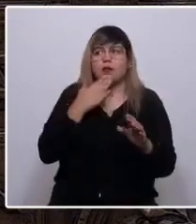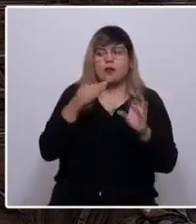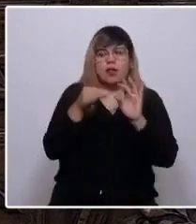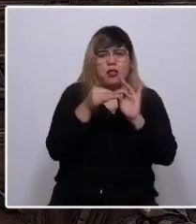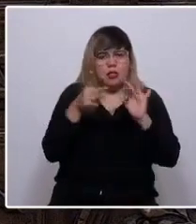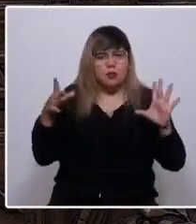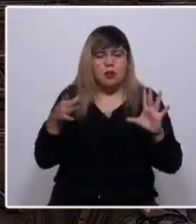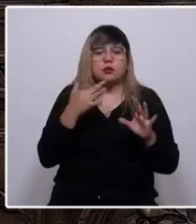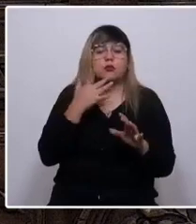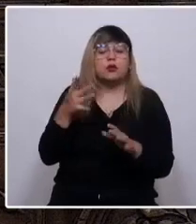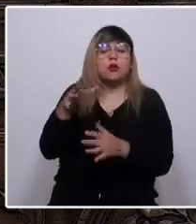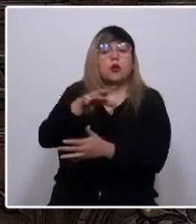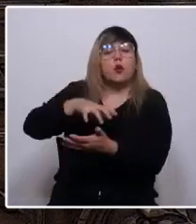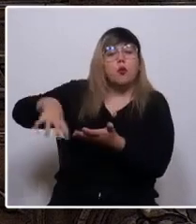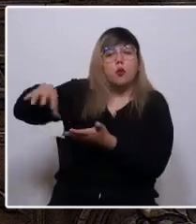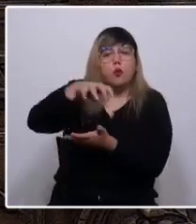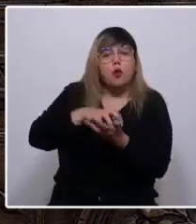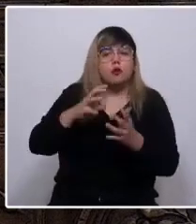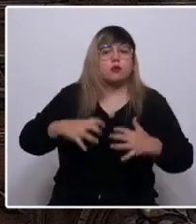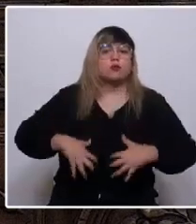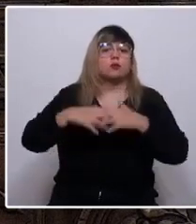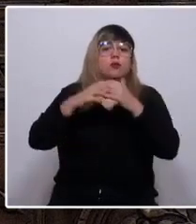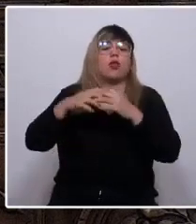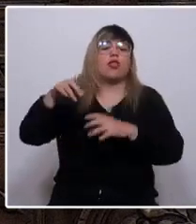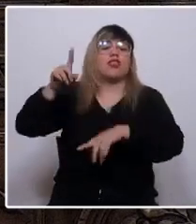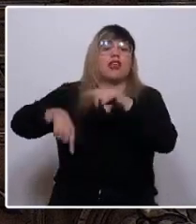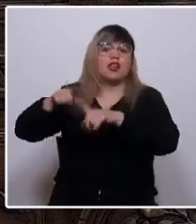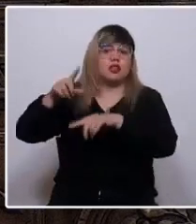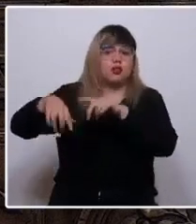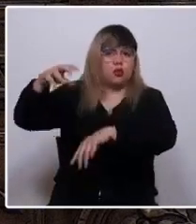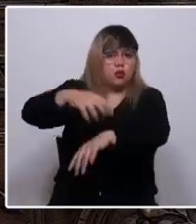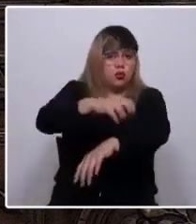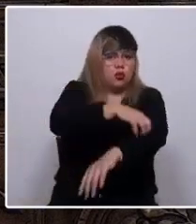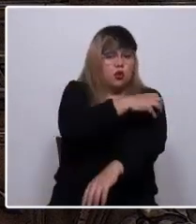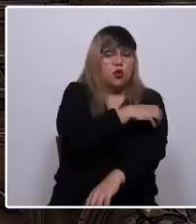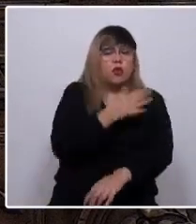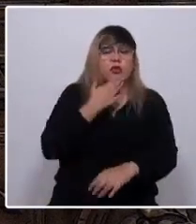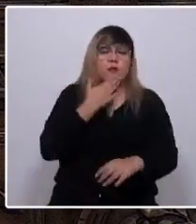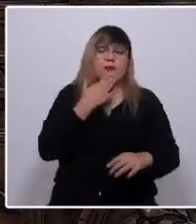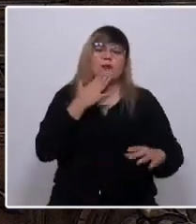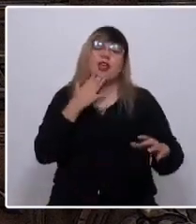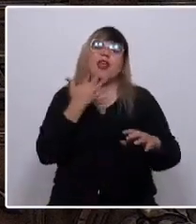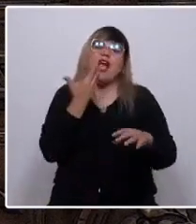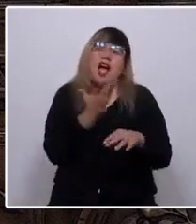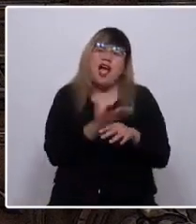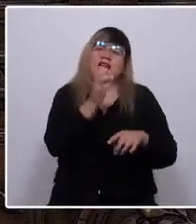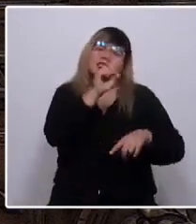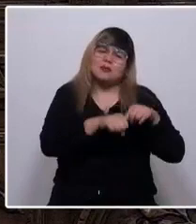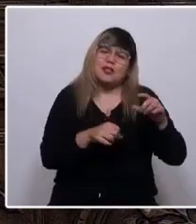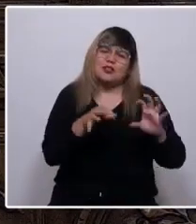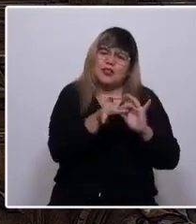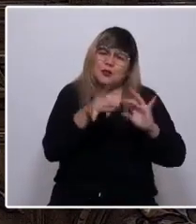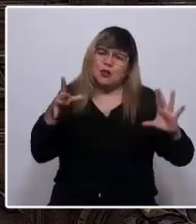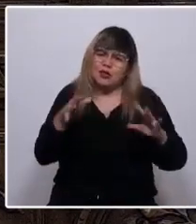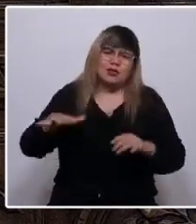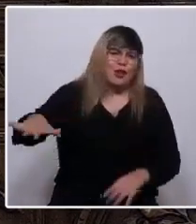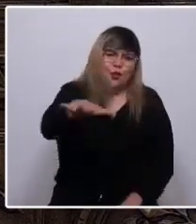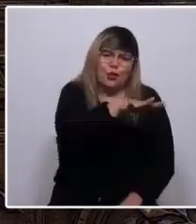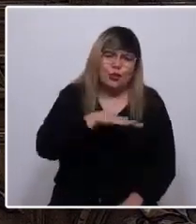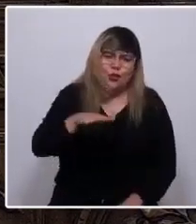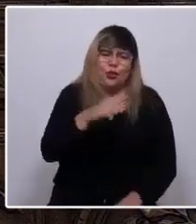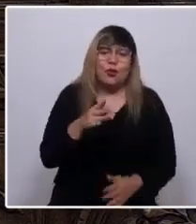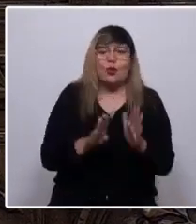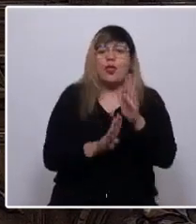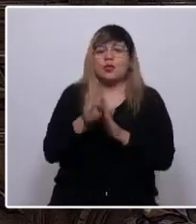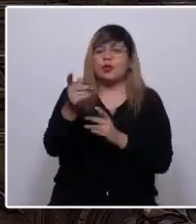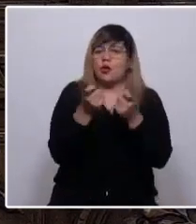porque un pueblo que fortalece el poder de sus territorios abraza la democracia con todas y todos. Un desarrollo económico,